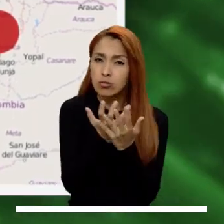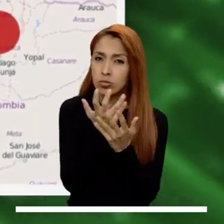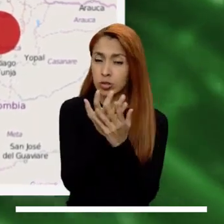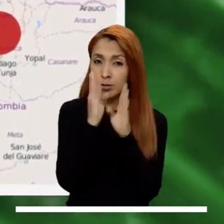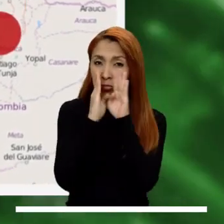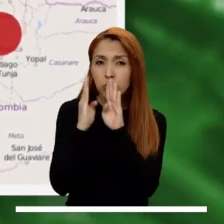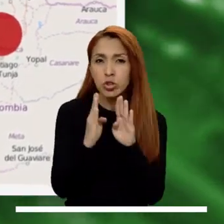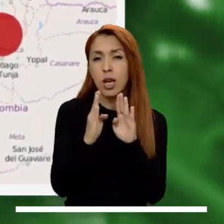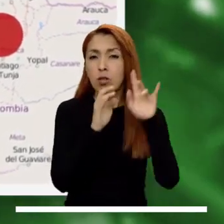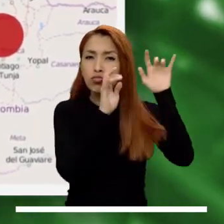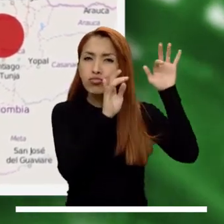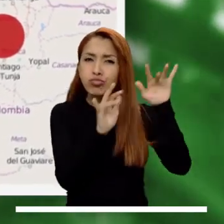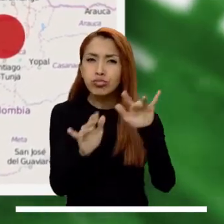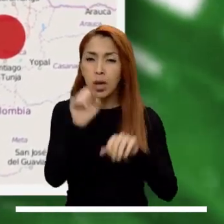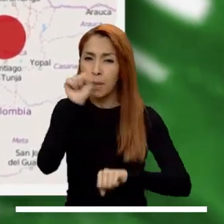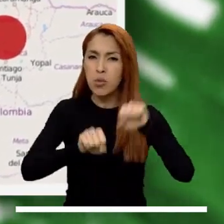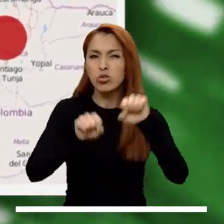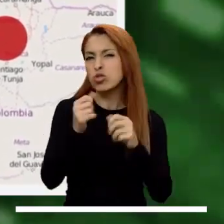Santander.